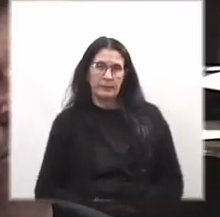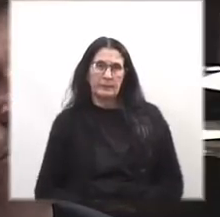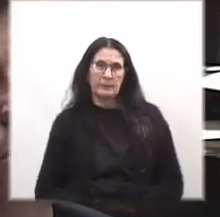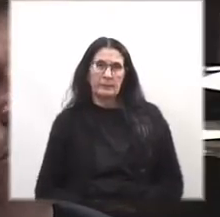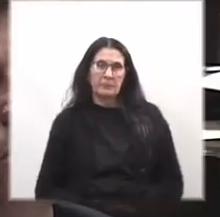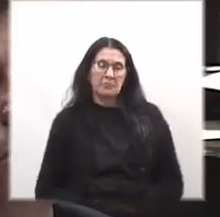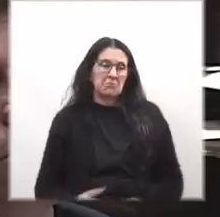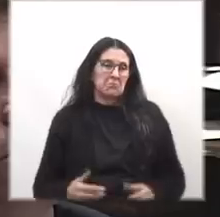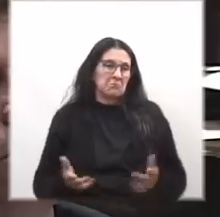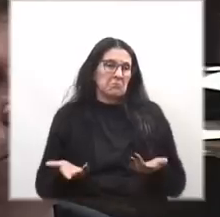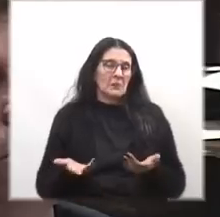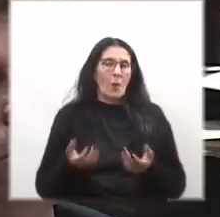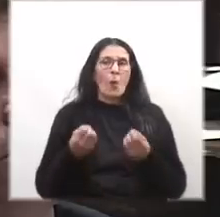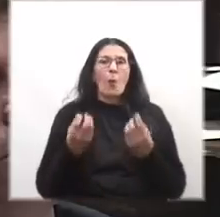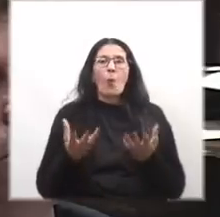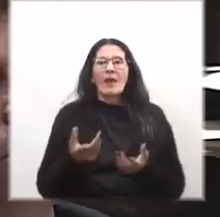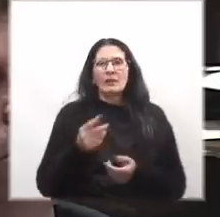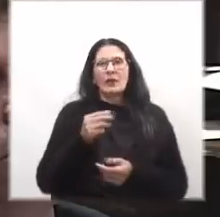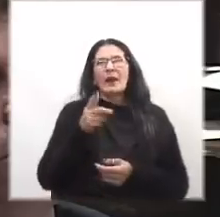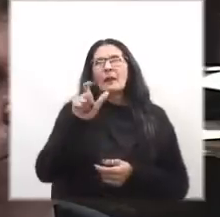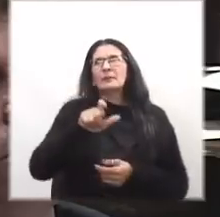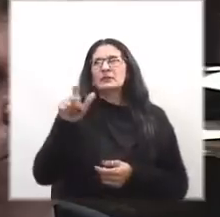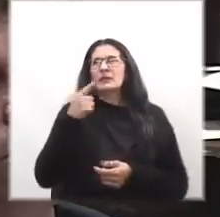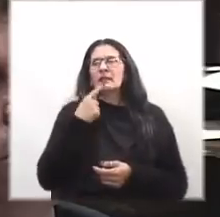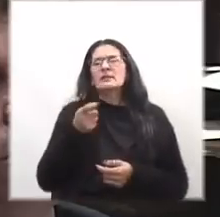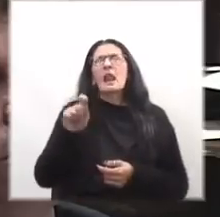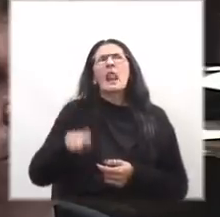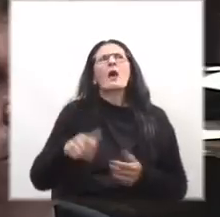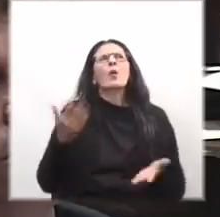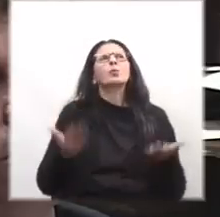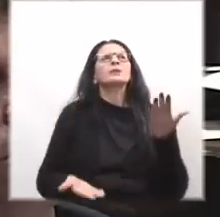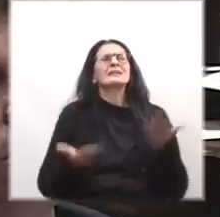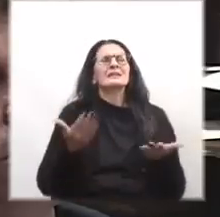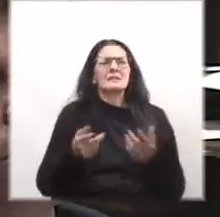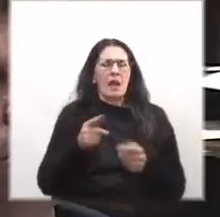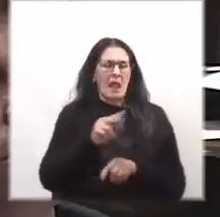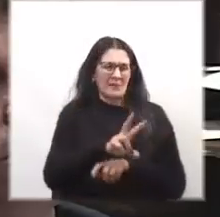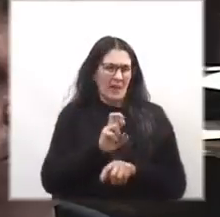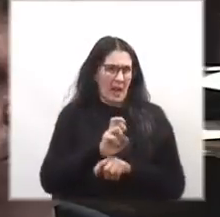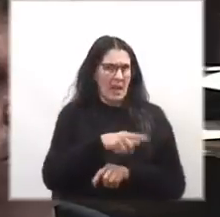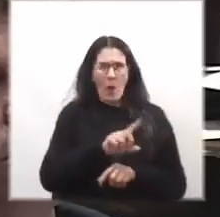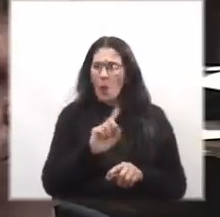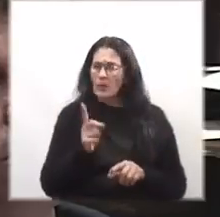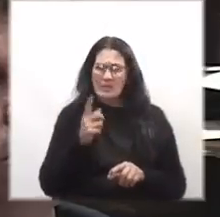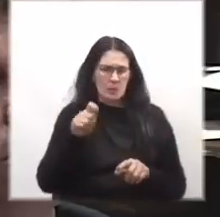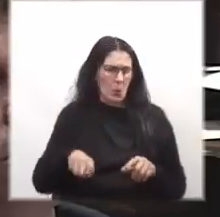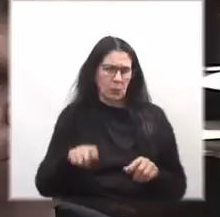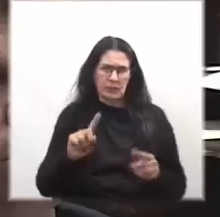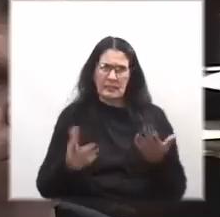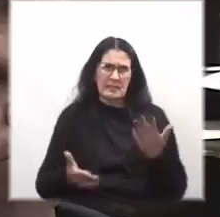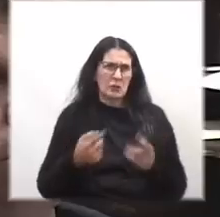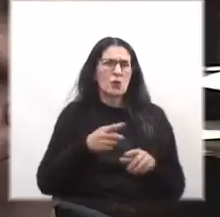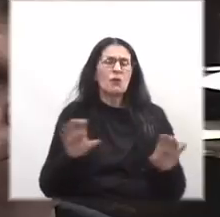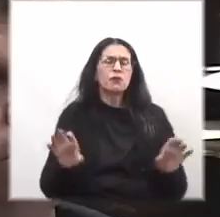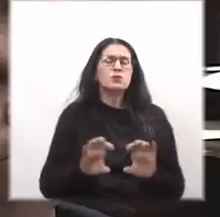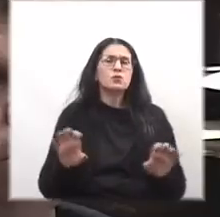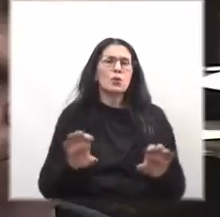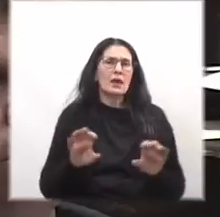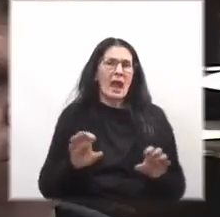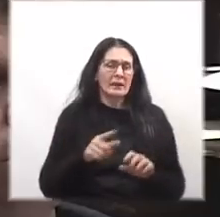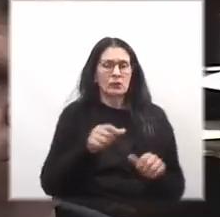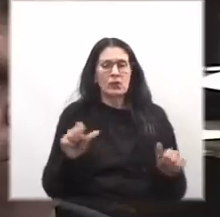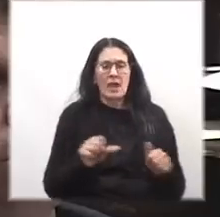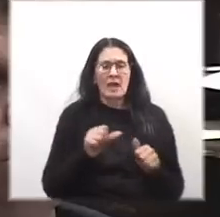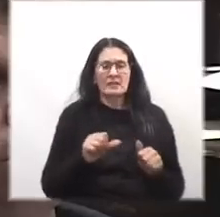que no está, o sea, cuando la gente dice la justicia, la fiscalía no es la justicia, la fiscalía es un servicio descentralizado, son funcionarios públicos que hacen una carrera